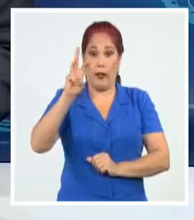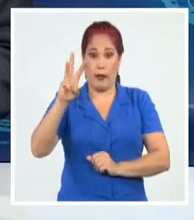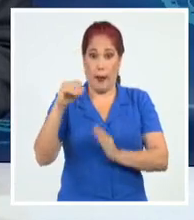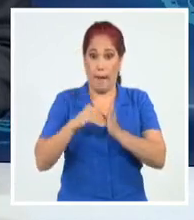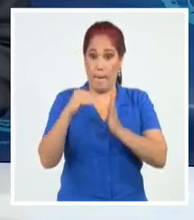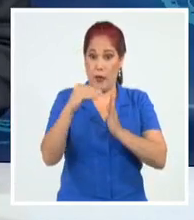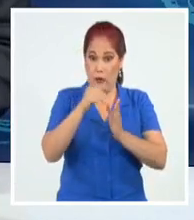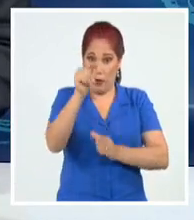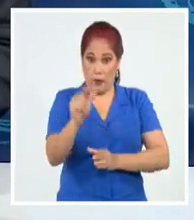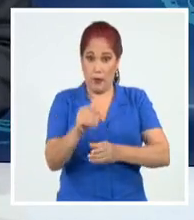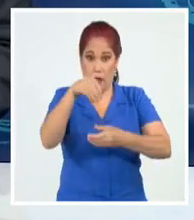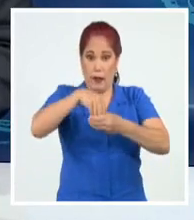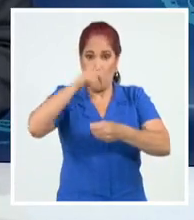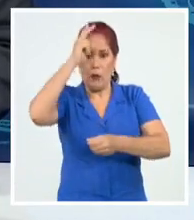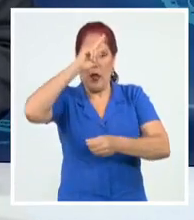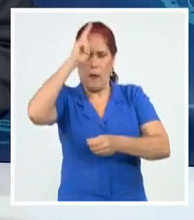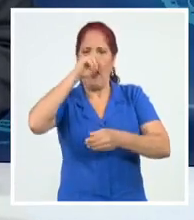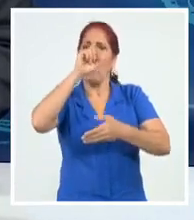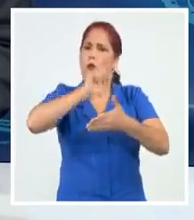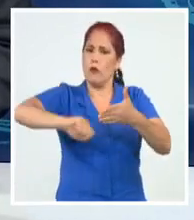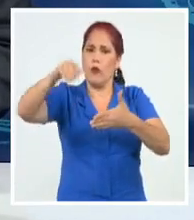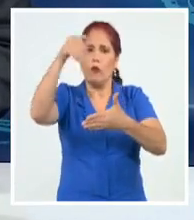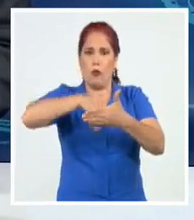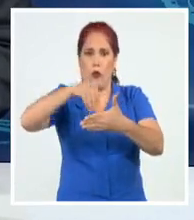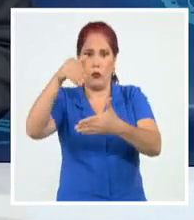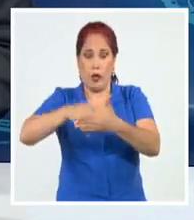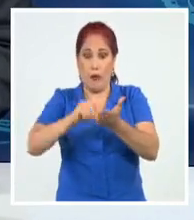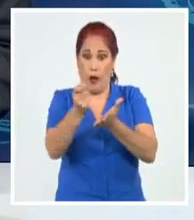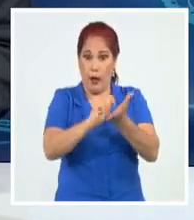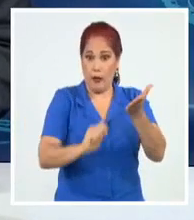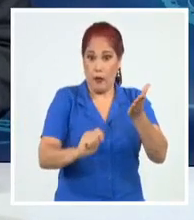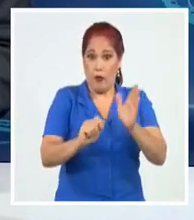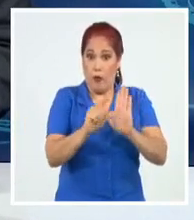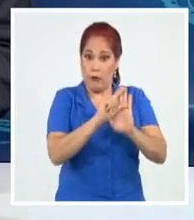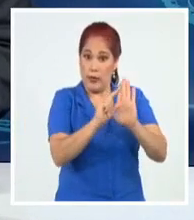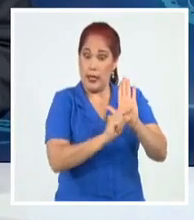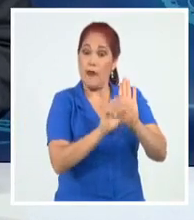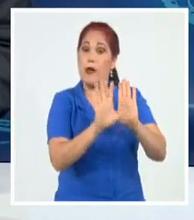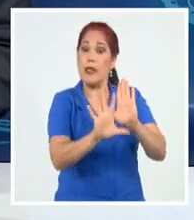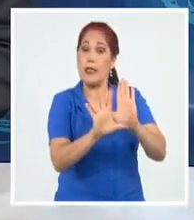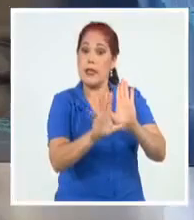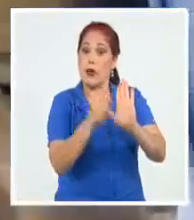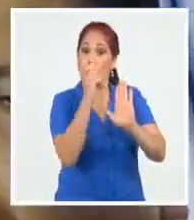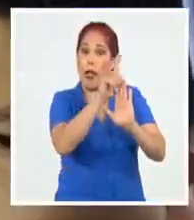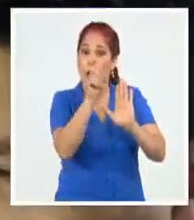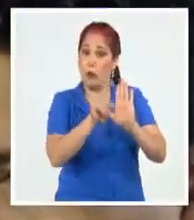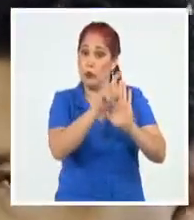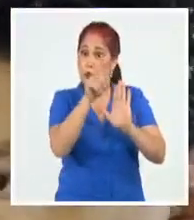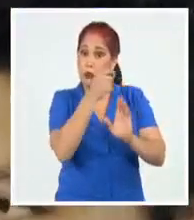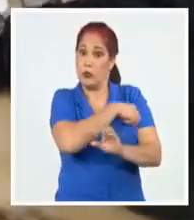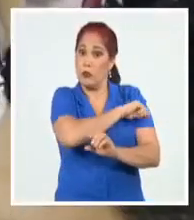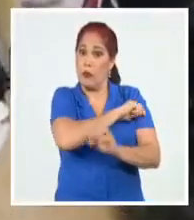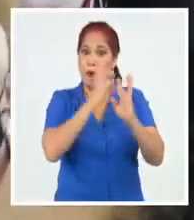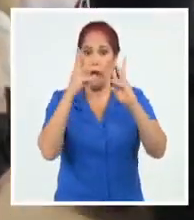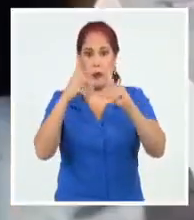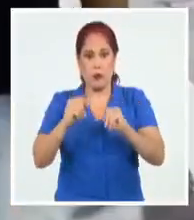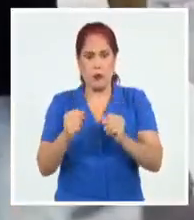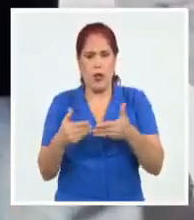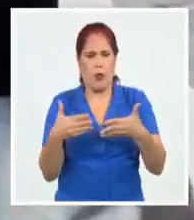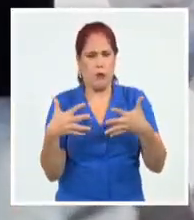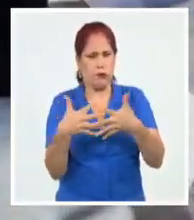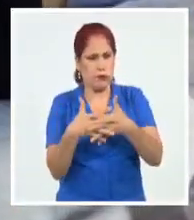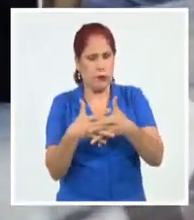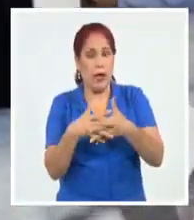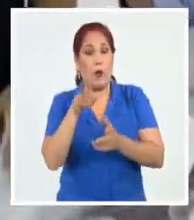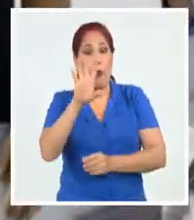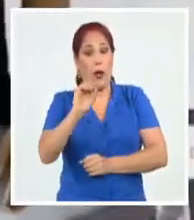ciudadanos fueron convocados a las urnas. Según el artículo 5 de la Ley Federal de Consulta Popular, el resultado será vinculante si